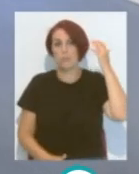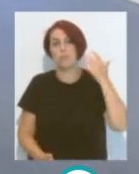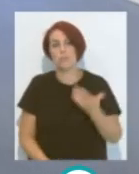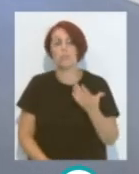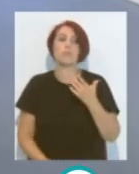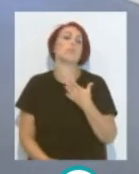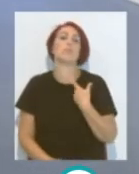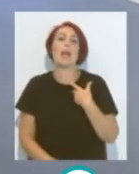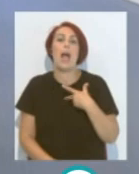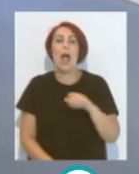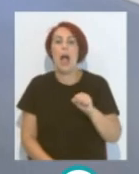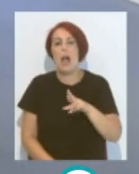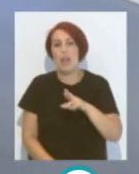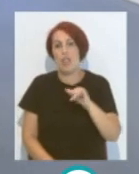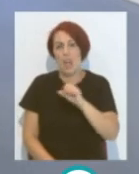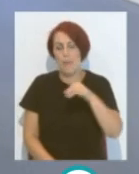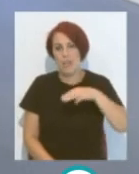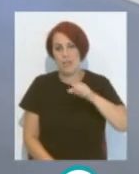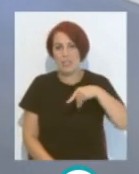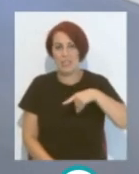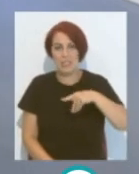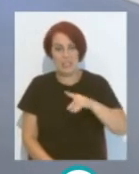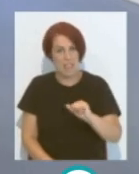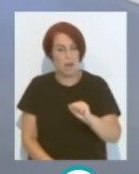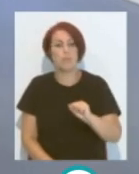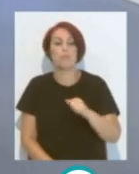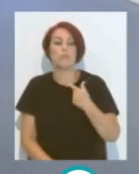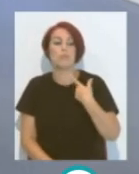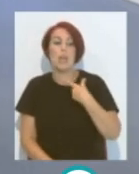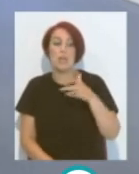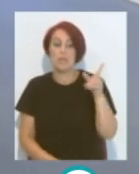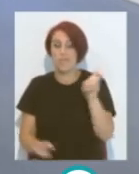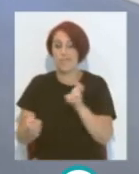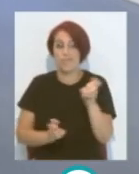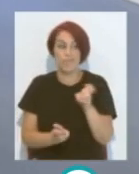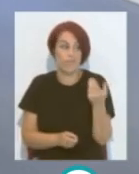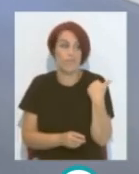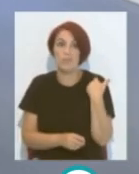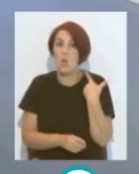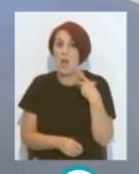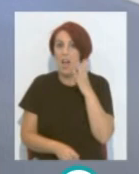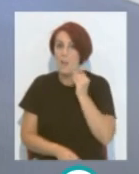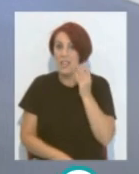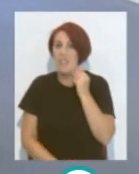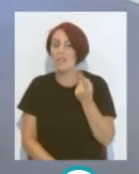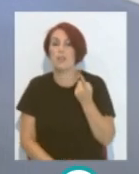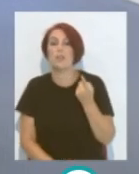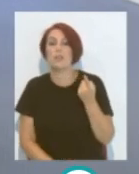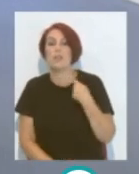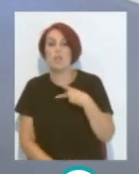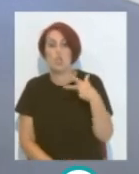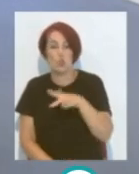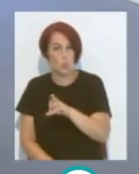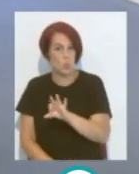están Ni Arsamendia Ni los chicos que han venido Álvaro Jiménez Y Sergio Y